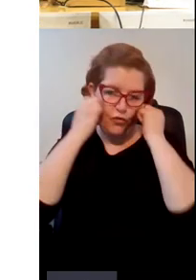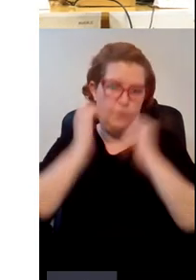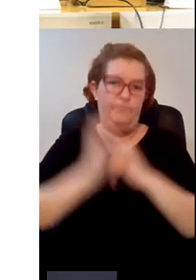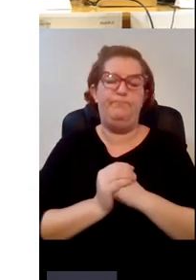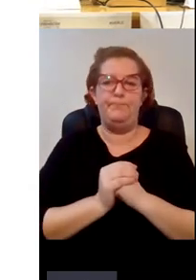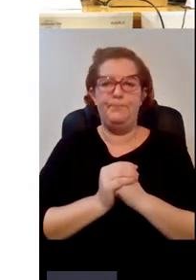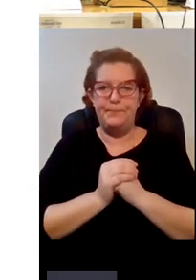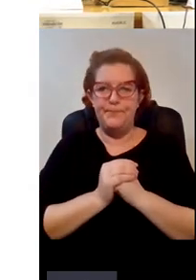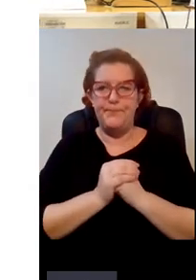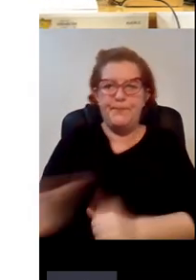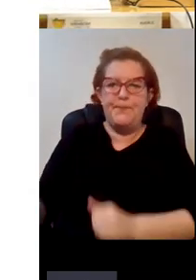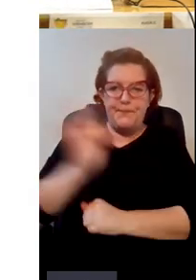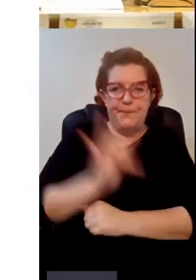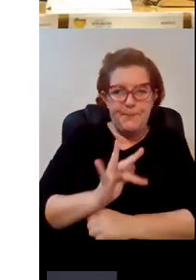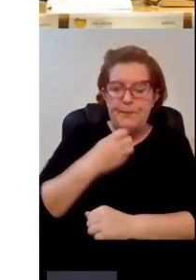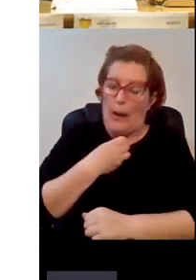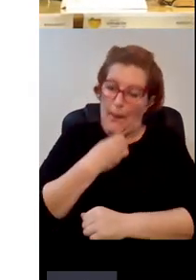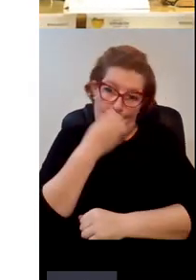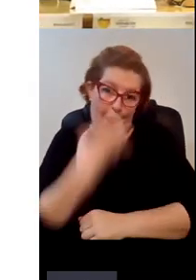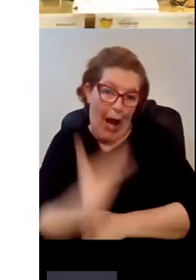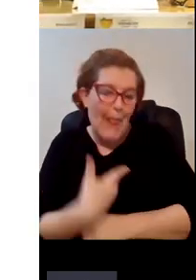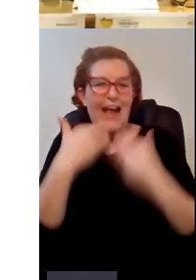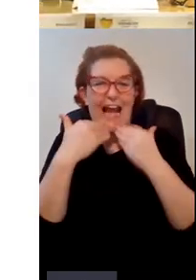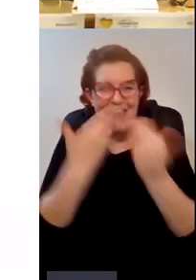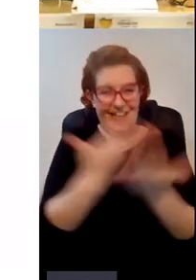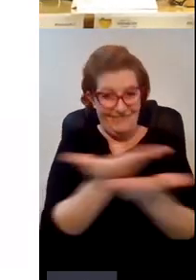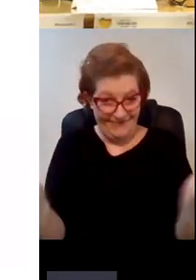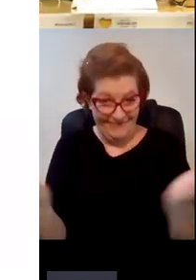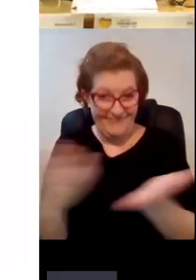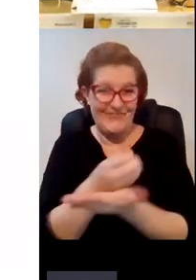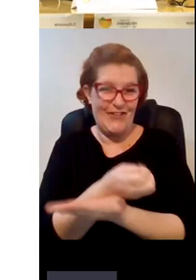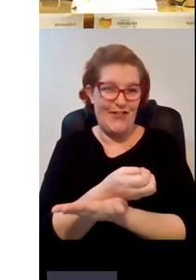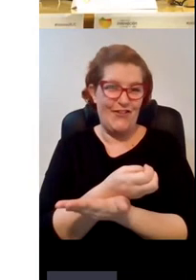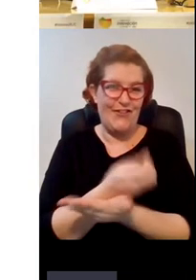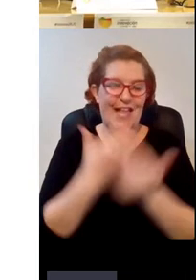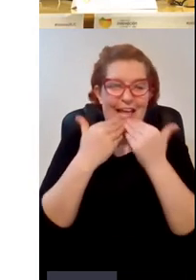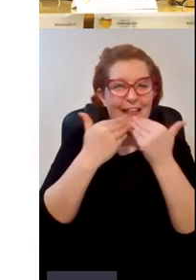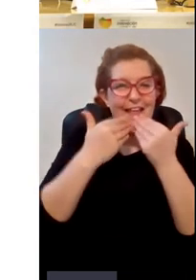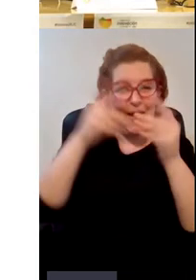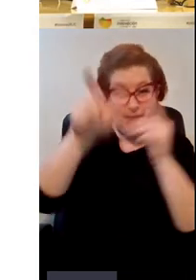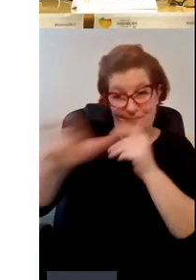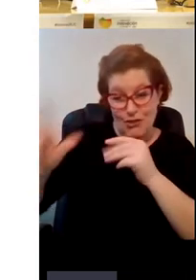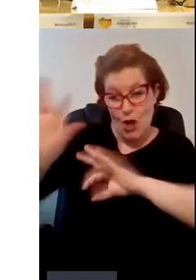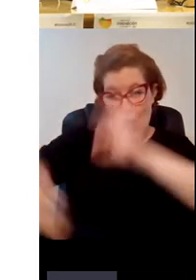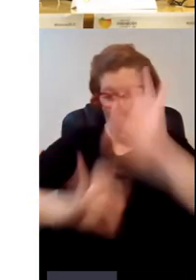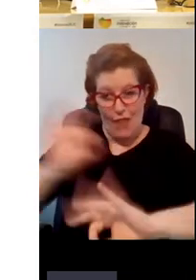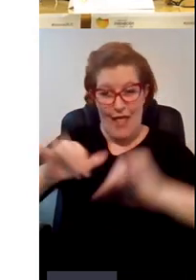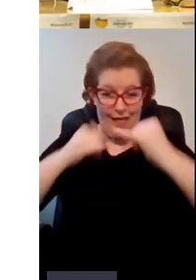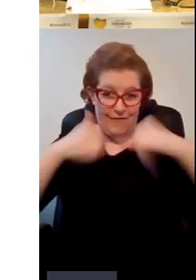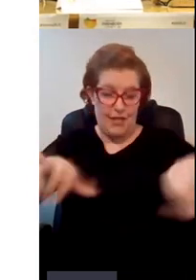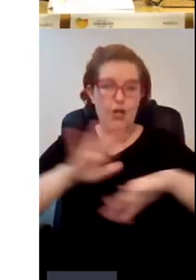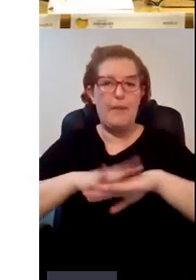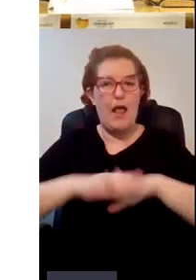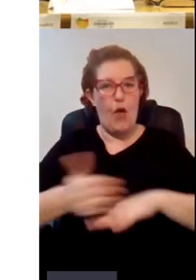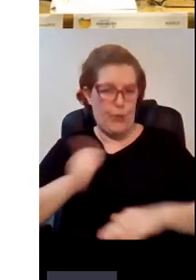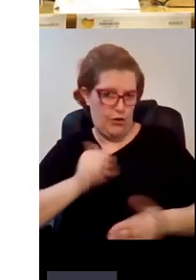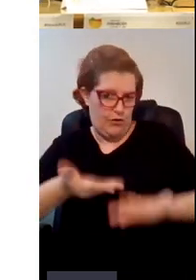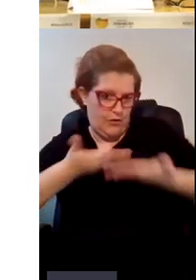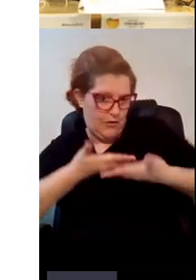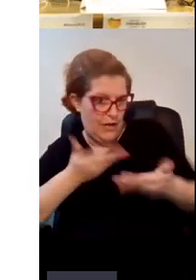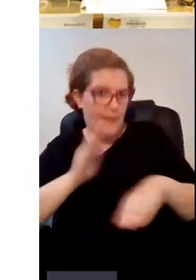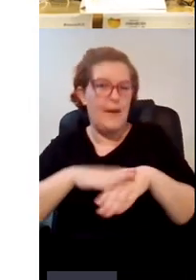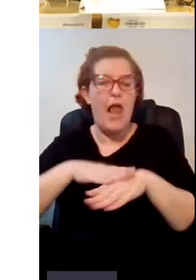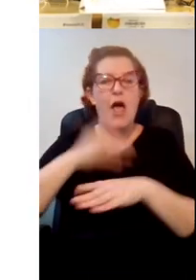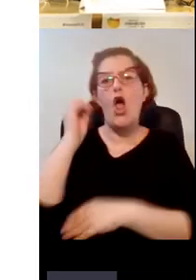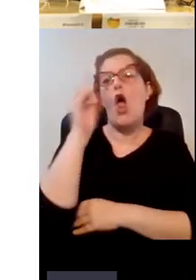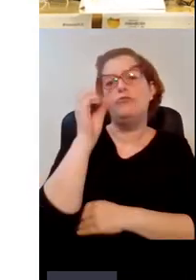bueno pues muchas gracias a todos muchas gracias a los organizadores del evento por darnos la oportunidad de contar las cosas